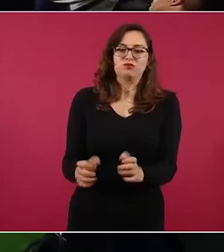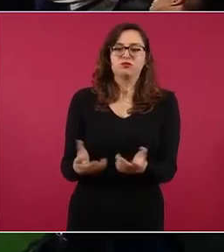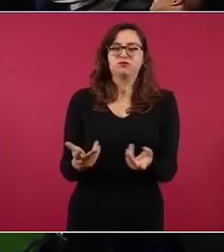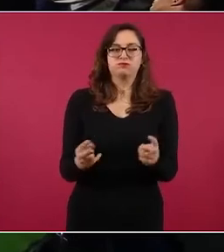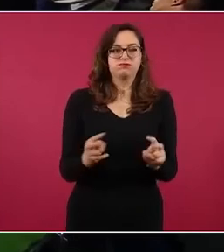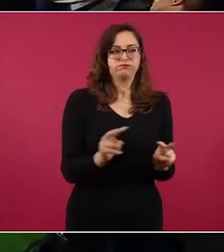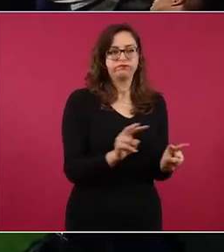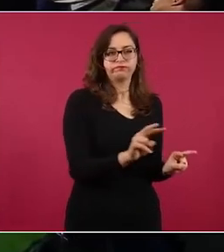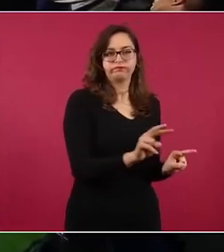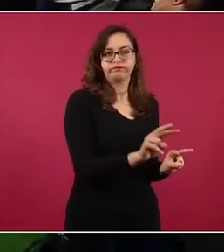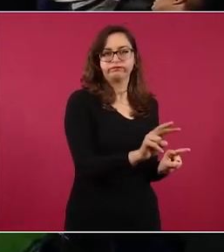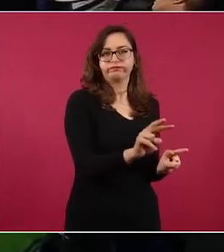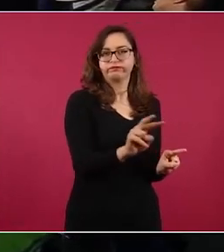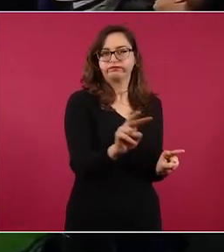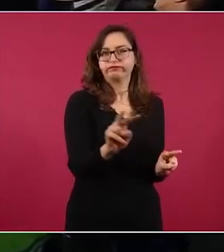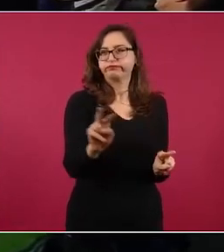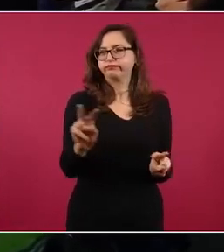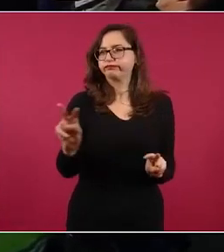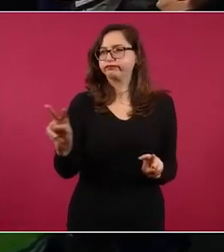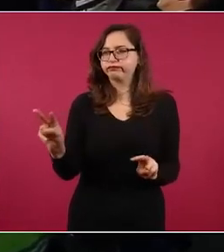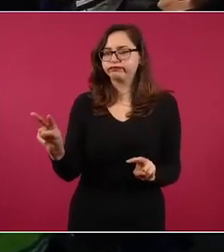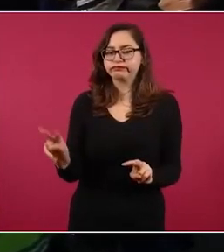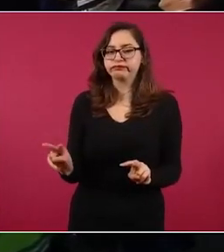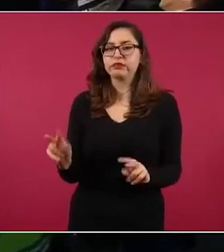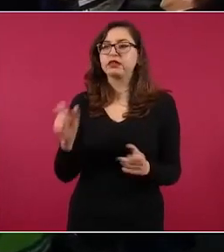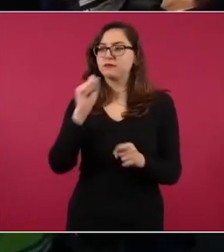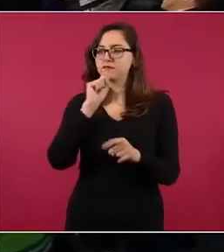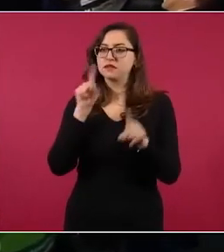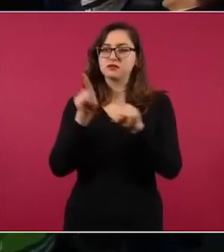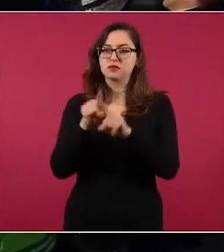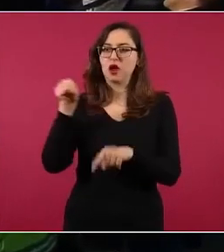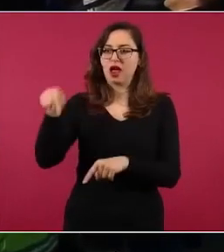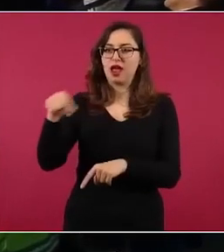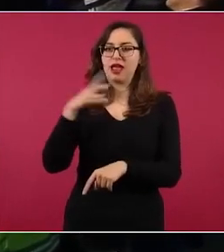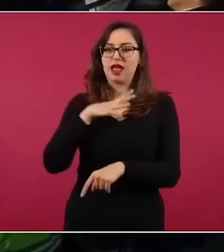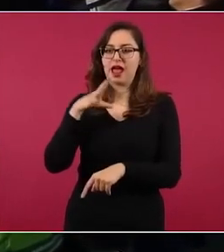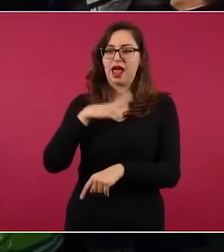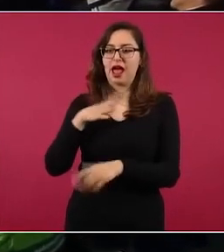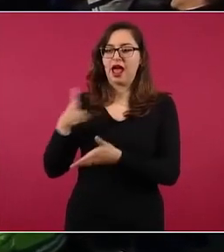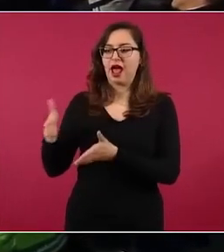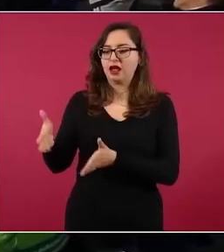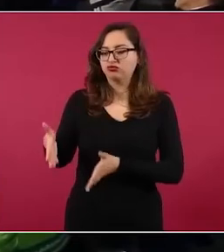para aviones.